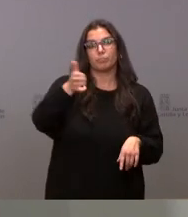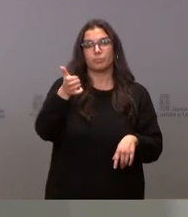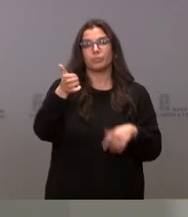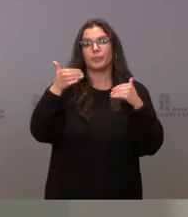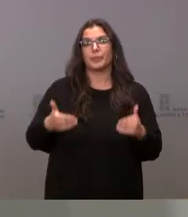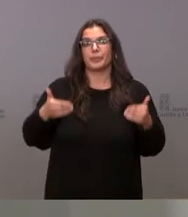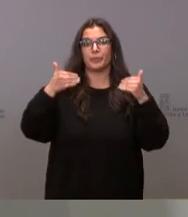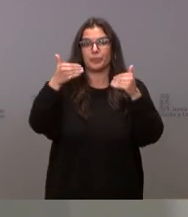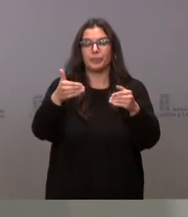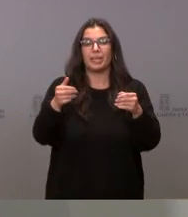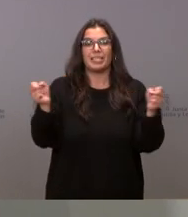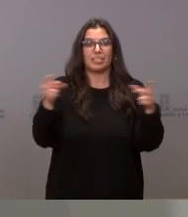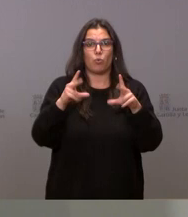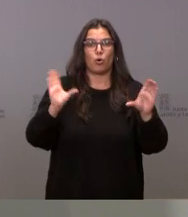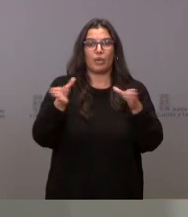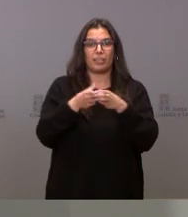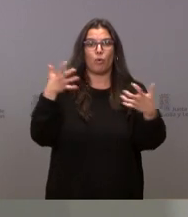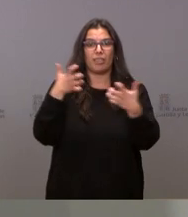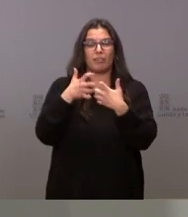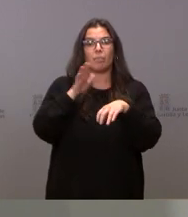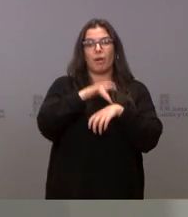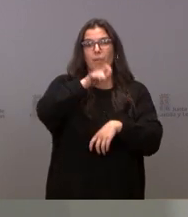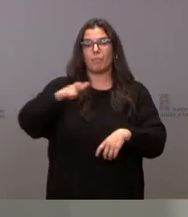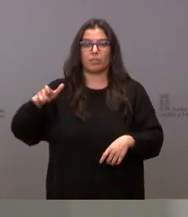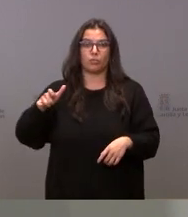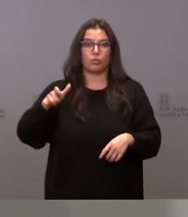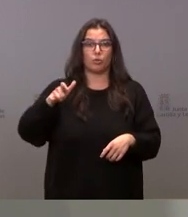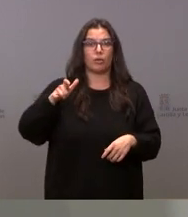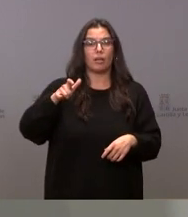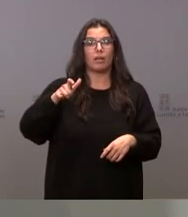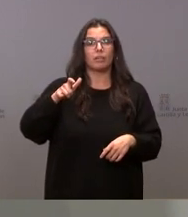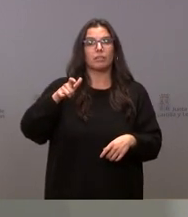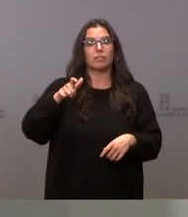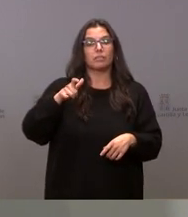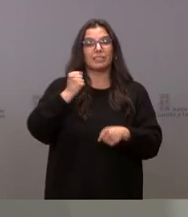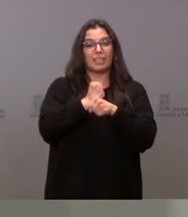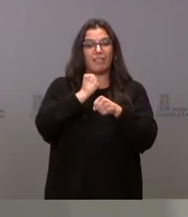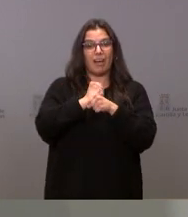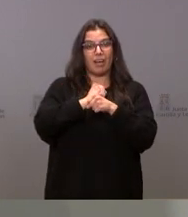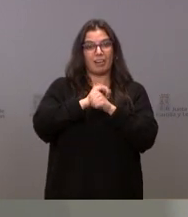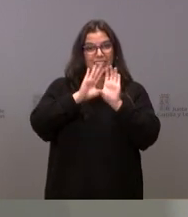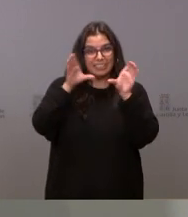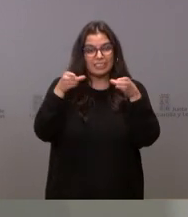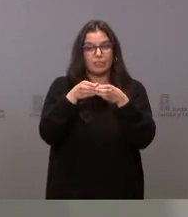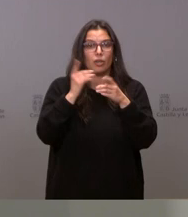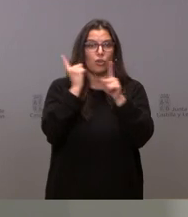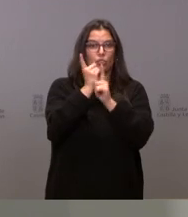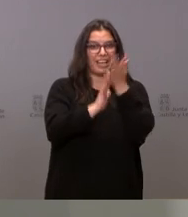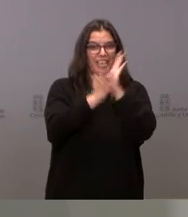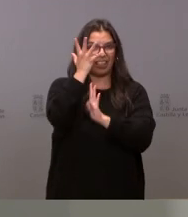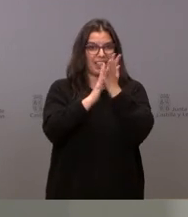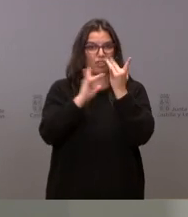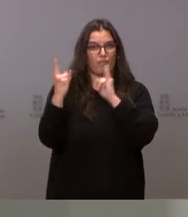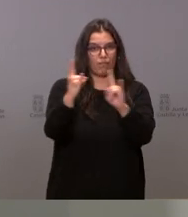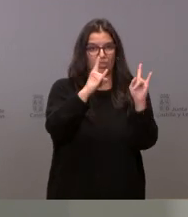prórroga del Seguro Colectivo de Accidentes para el Personal del Operativo contra Incendios Forestales. Se trata